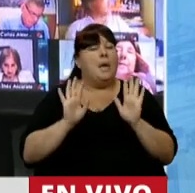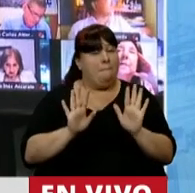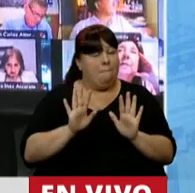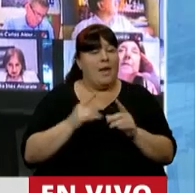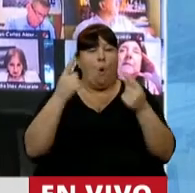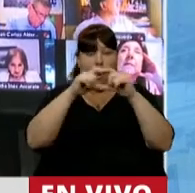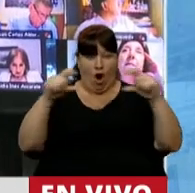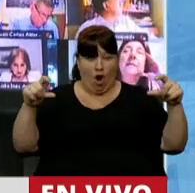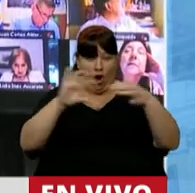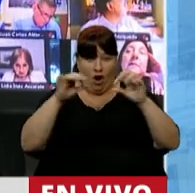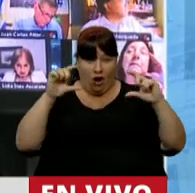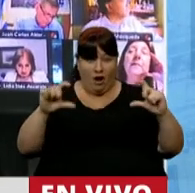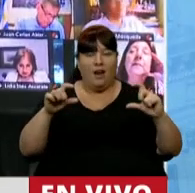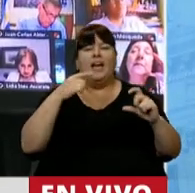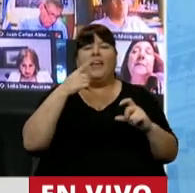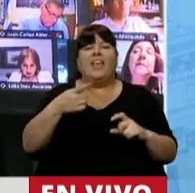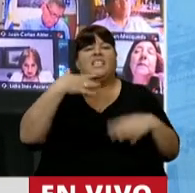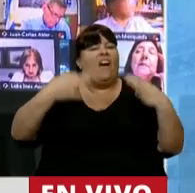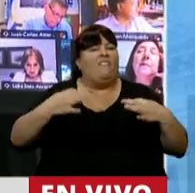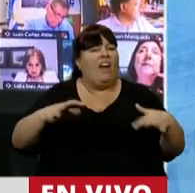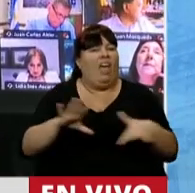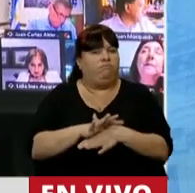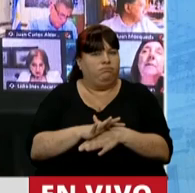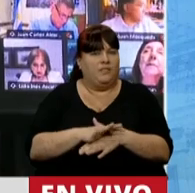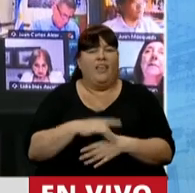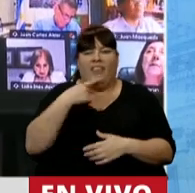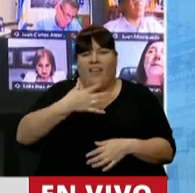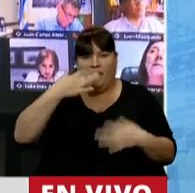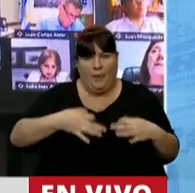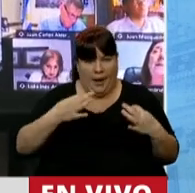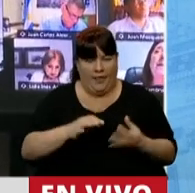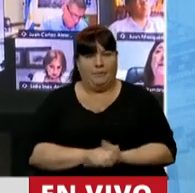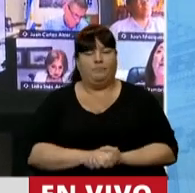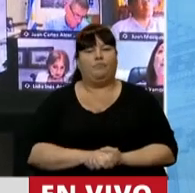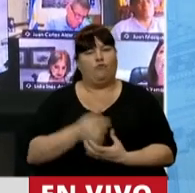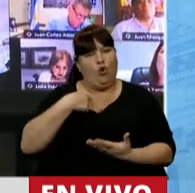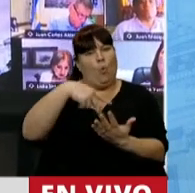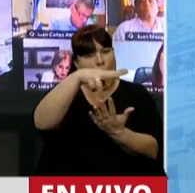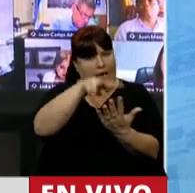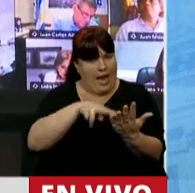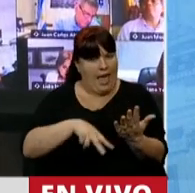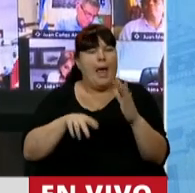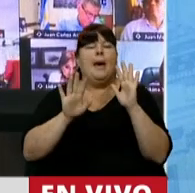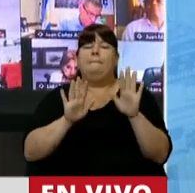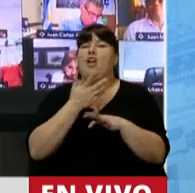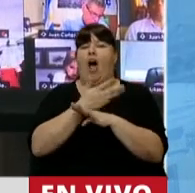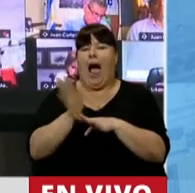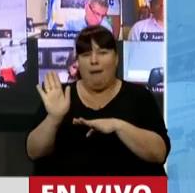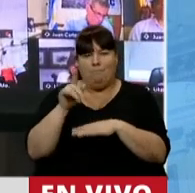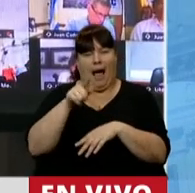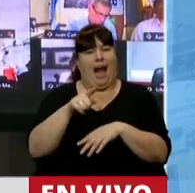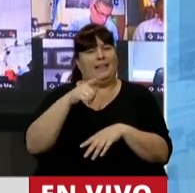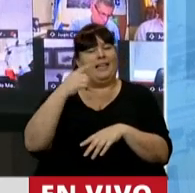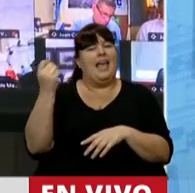mira hay un párrafo donde dicen la verdad dicen la verdad se lo voy a leer pero más allá de los